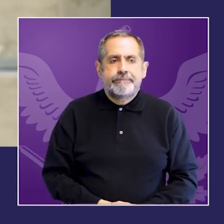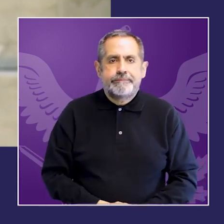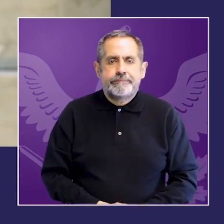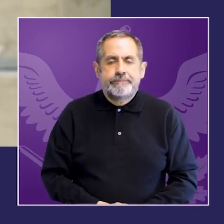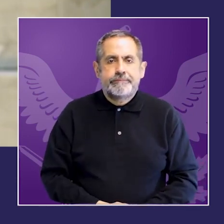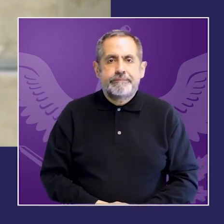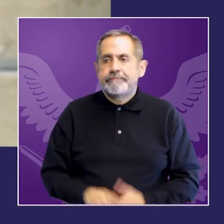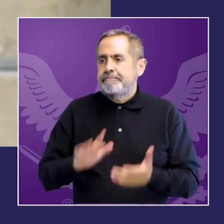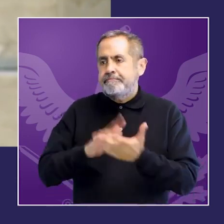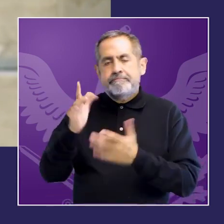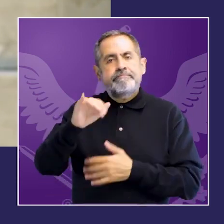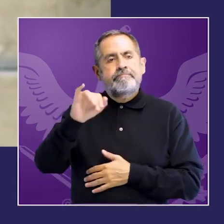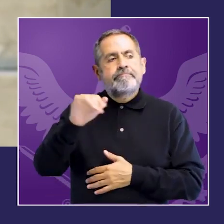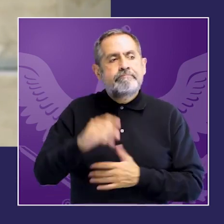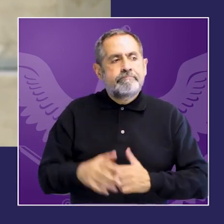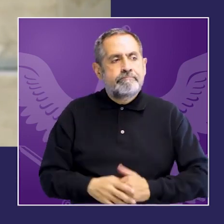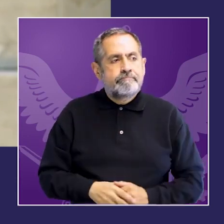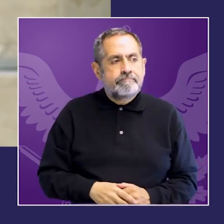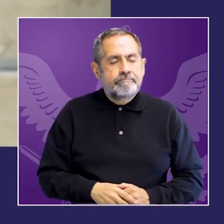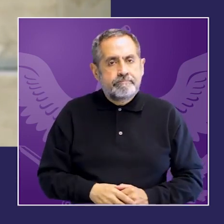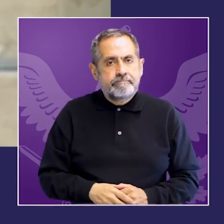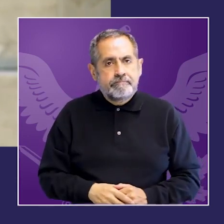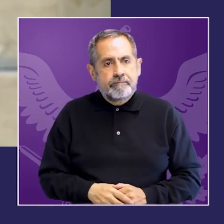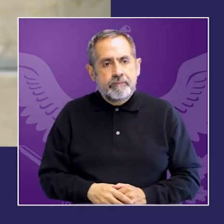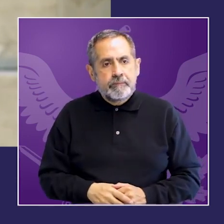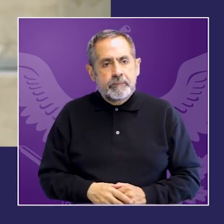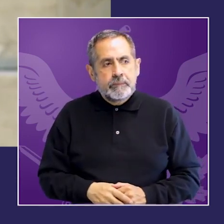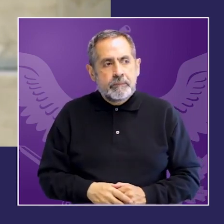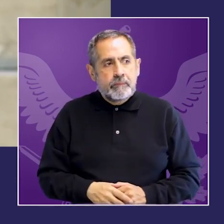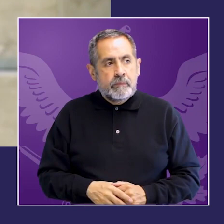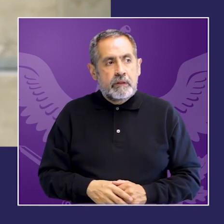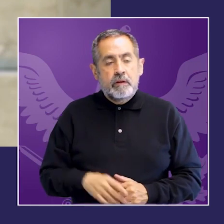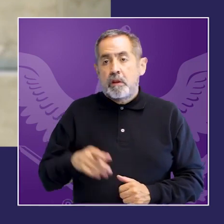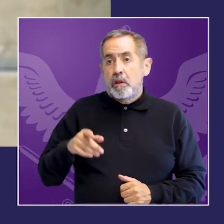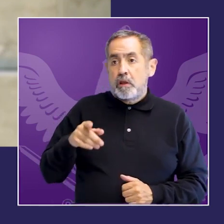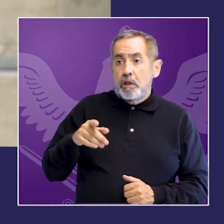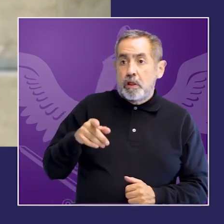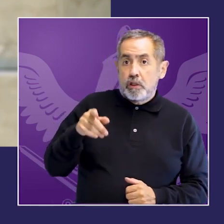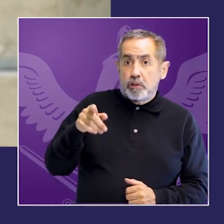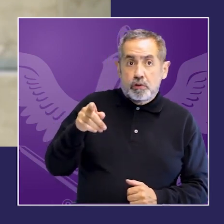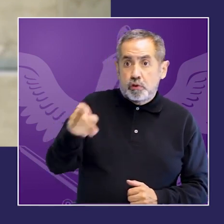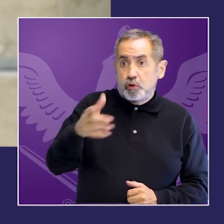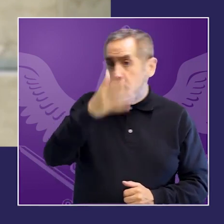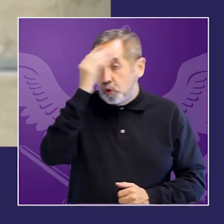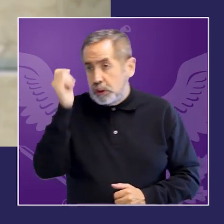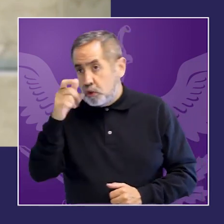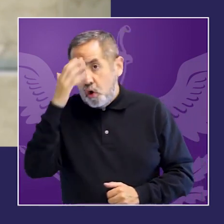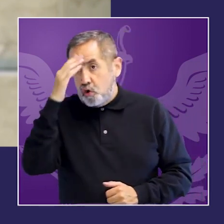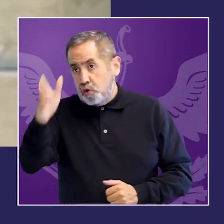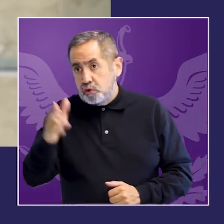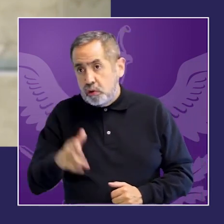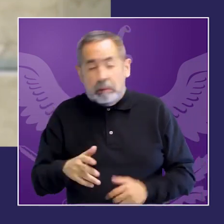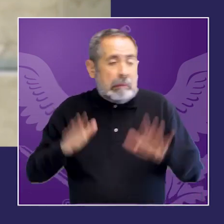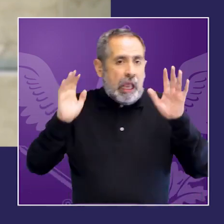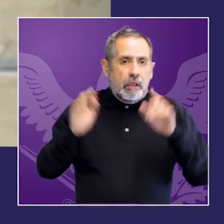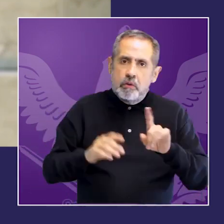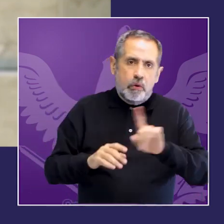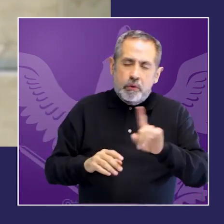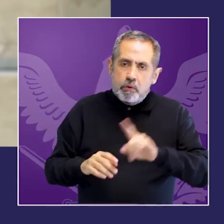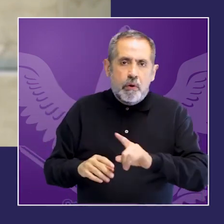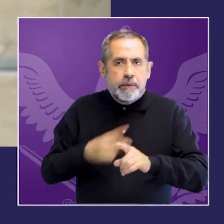gracias sí también no desestimemos lo que no sabemos cómo funciona solo porque lo desconocemos creo que